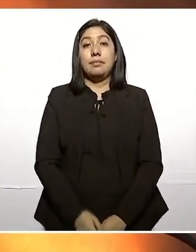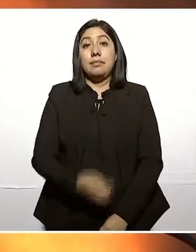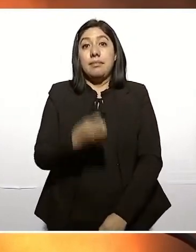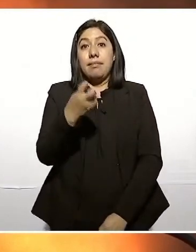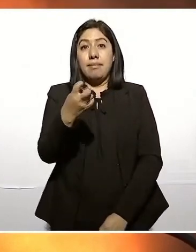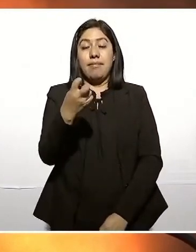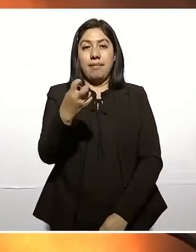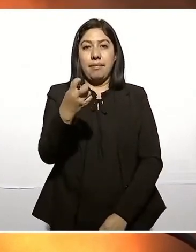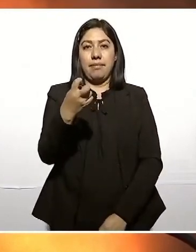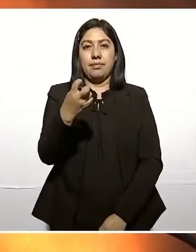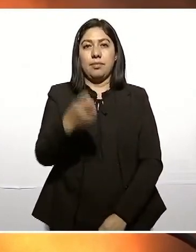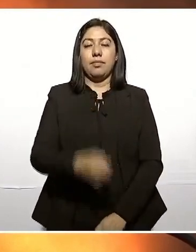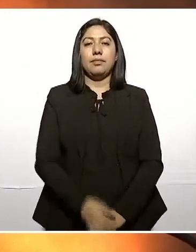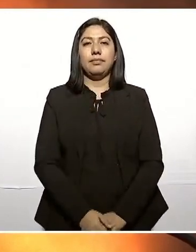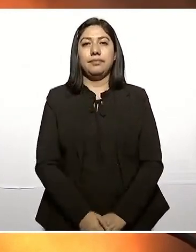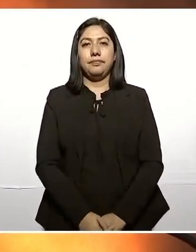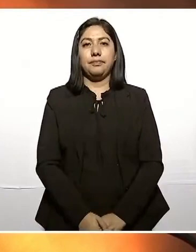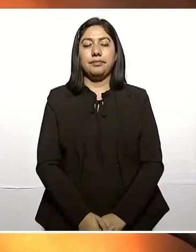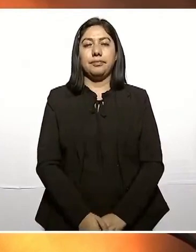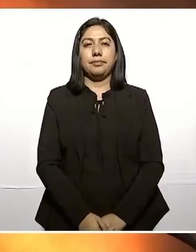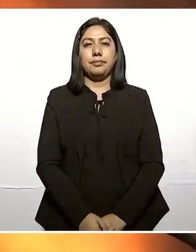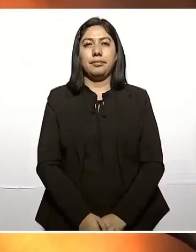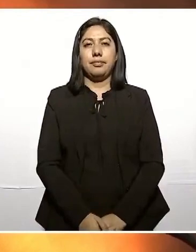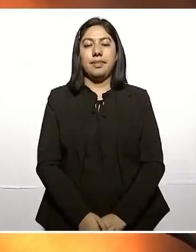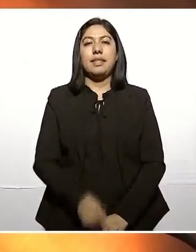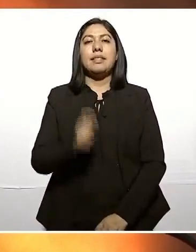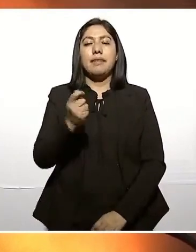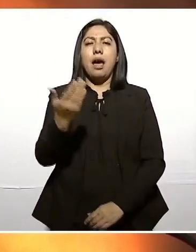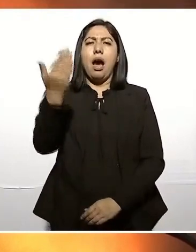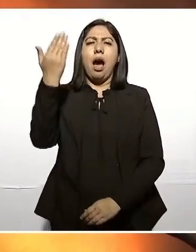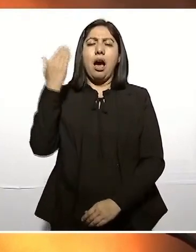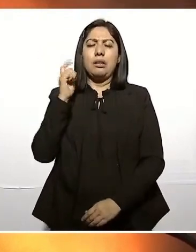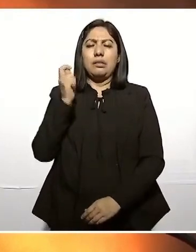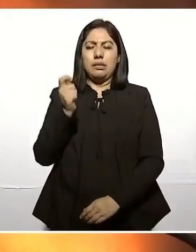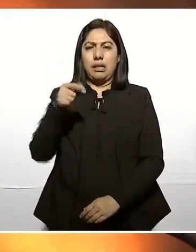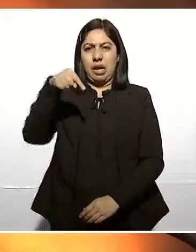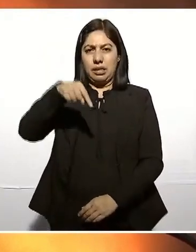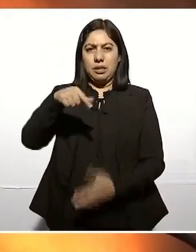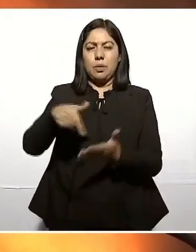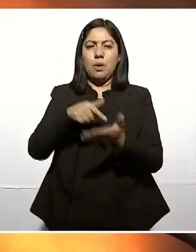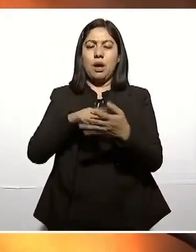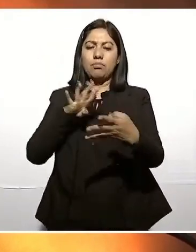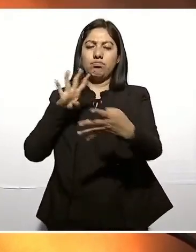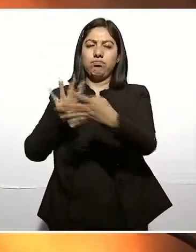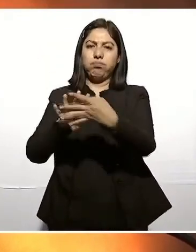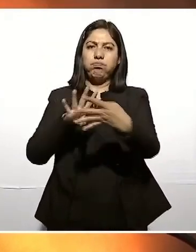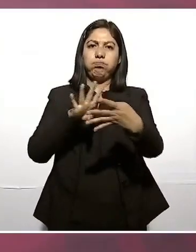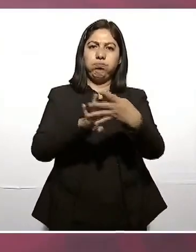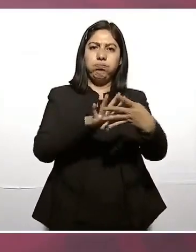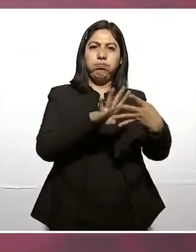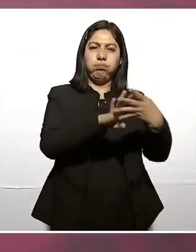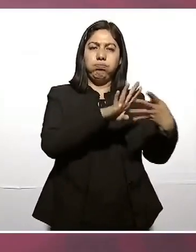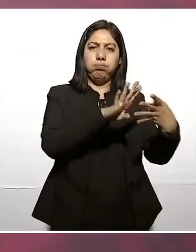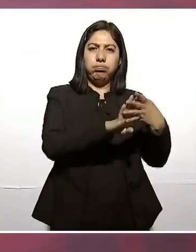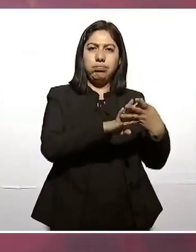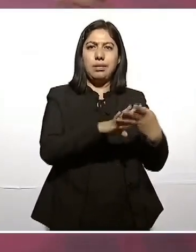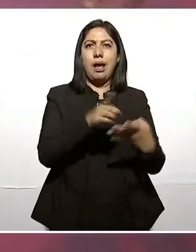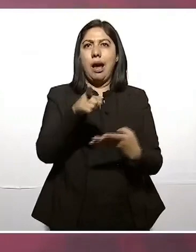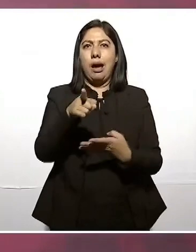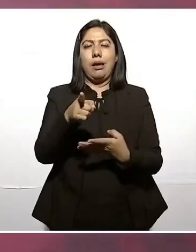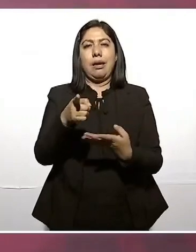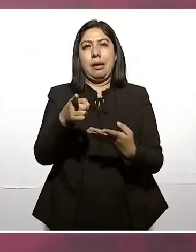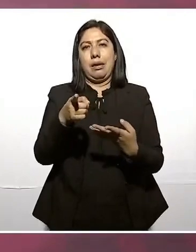fue cárcel y no